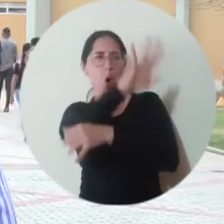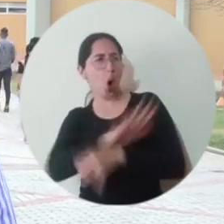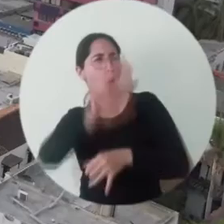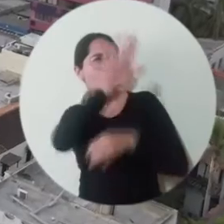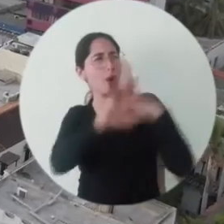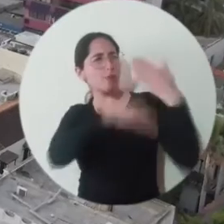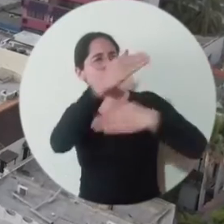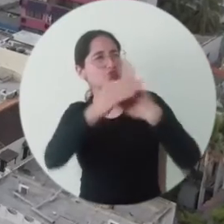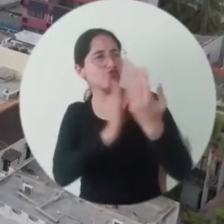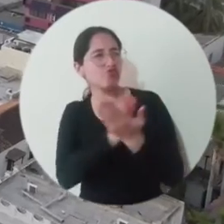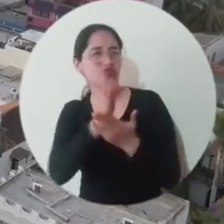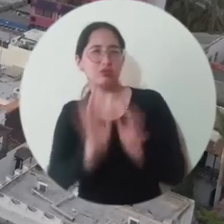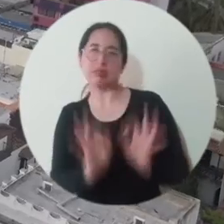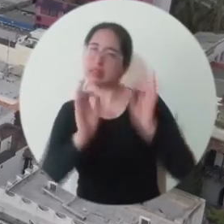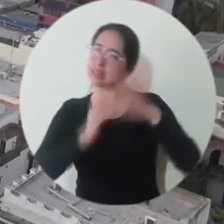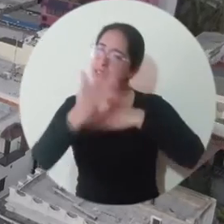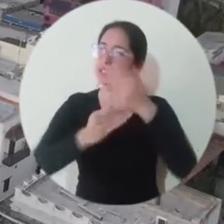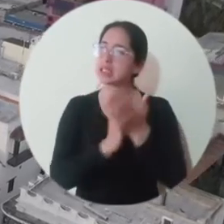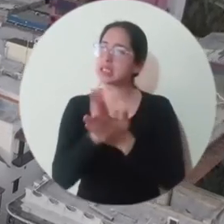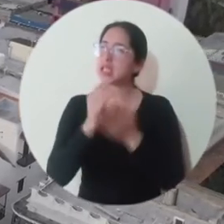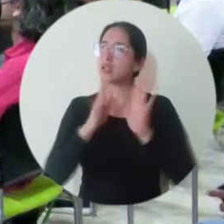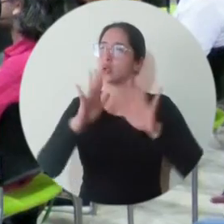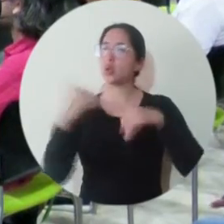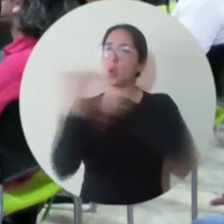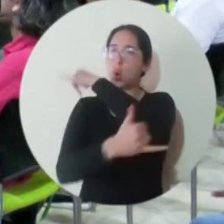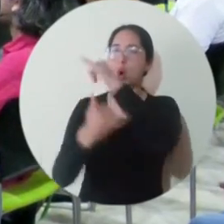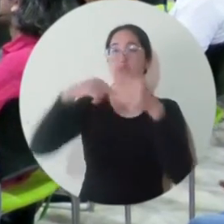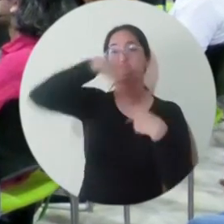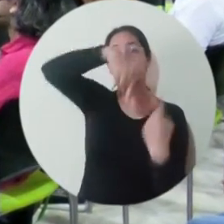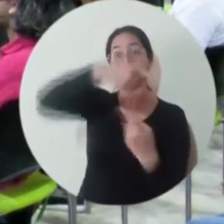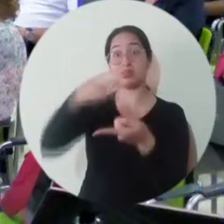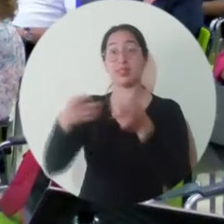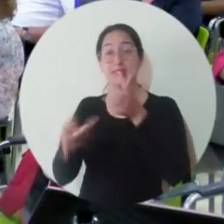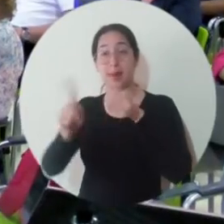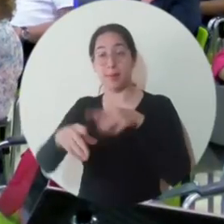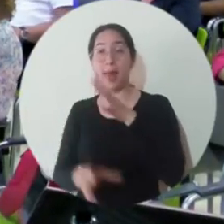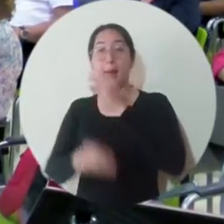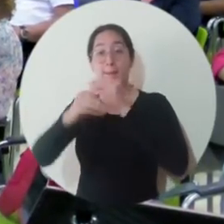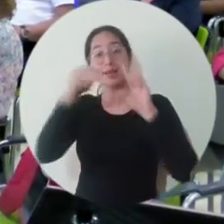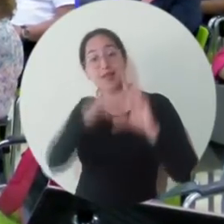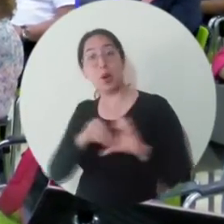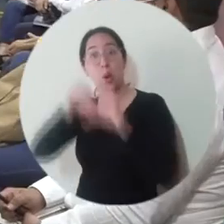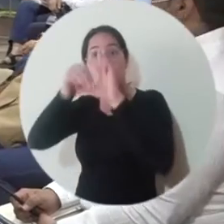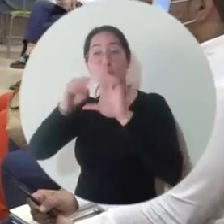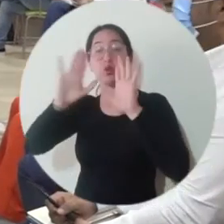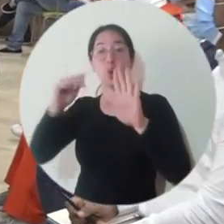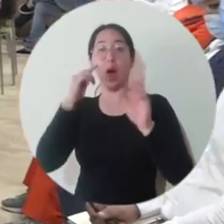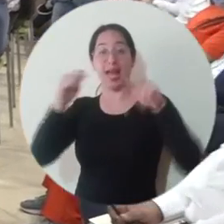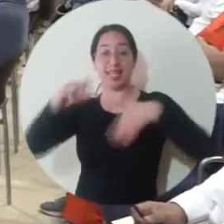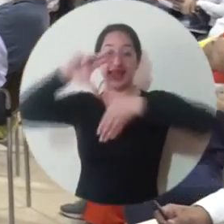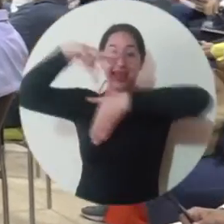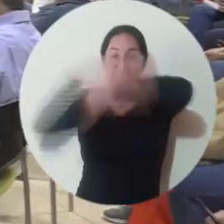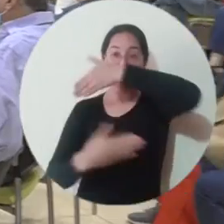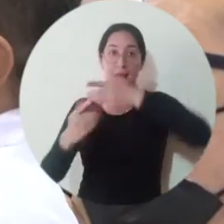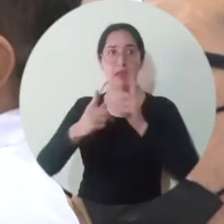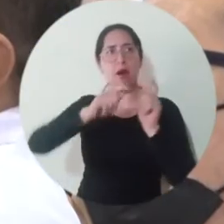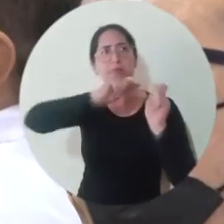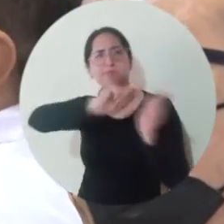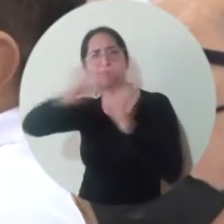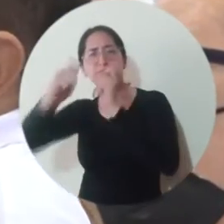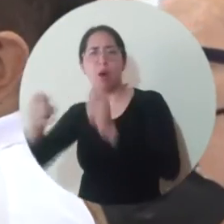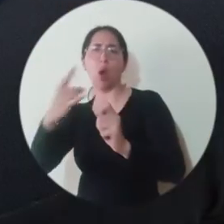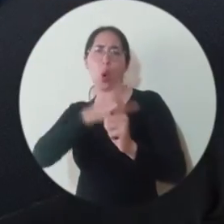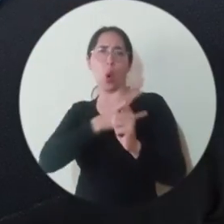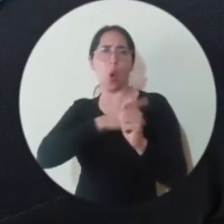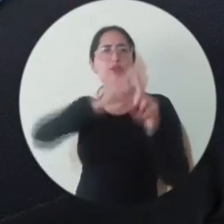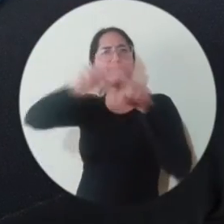Caribe desde ese punto de vista del turismo sostenible? Es importante recordar que a través del proyecto STOREN se implementaron nuevos currículos